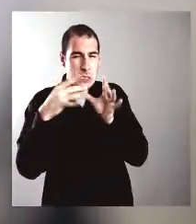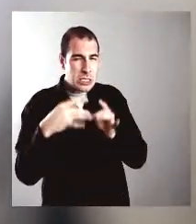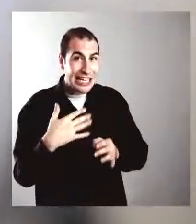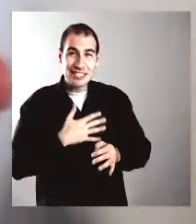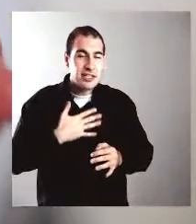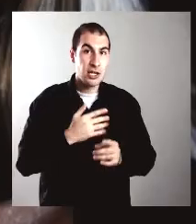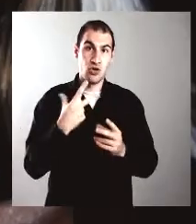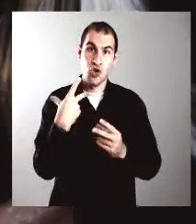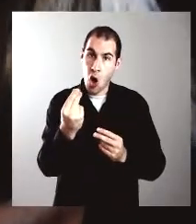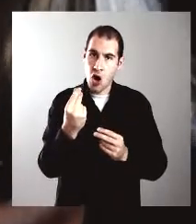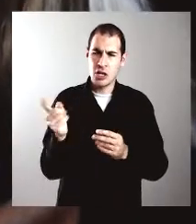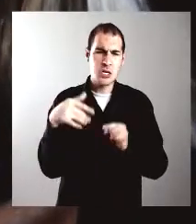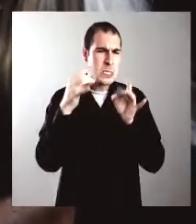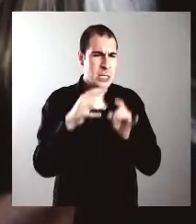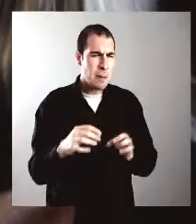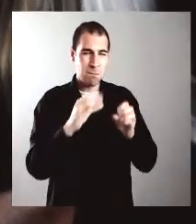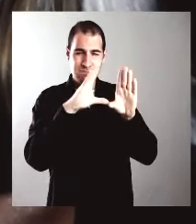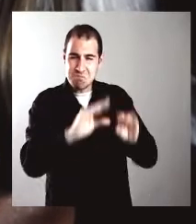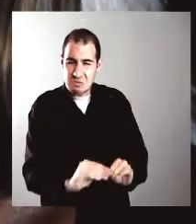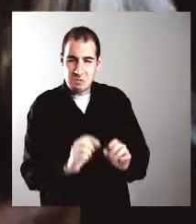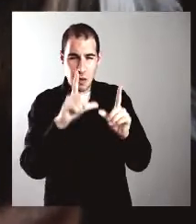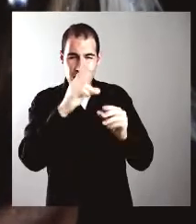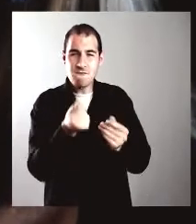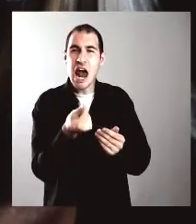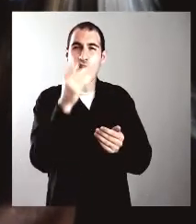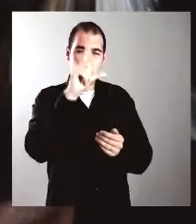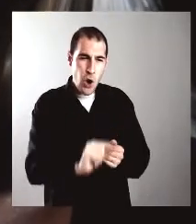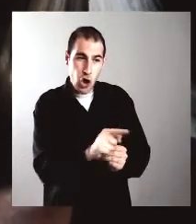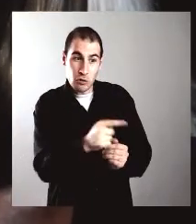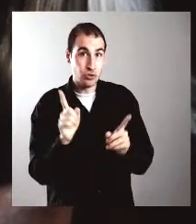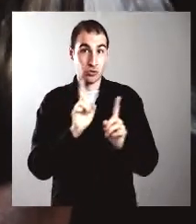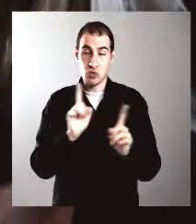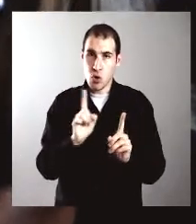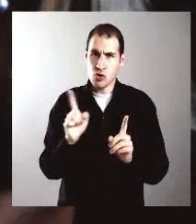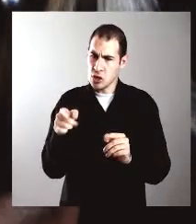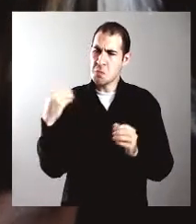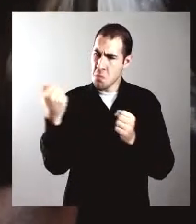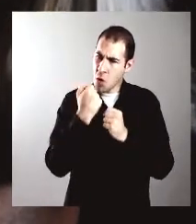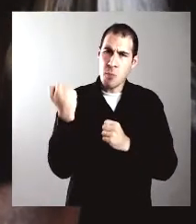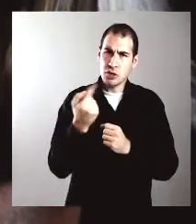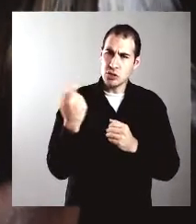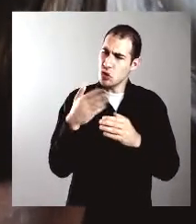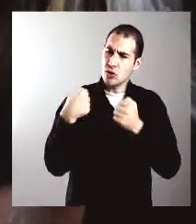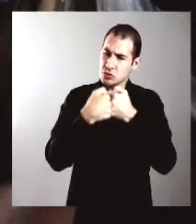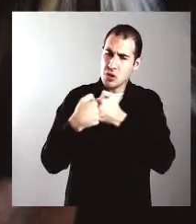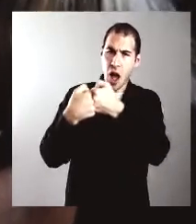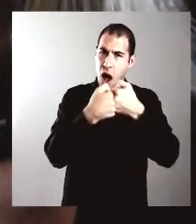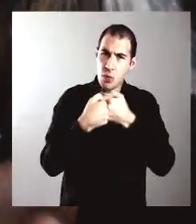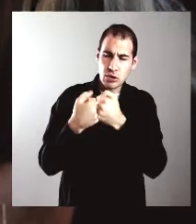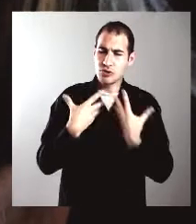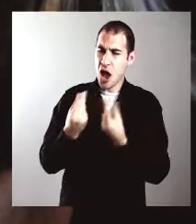actitud de menosprecio o de minusvaloración como mujer por mis